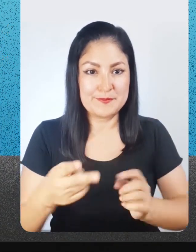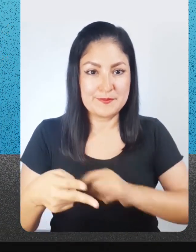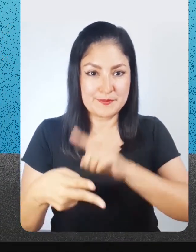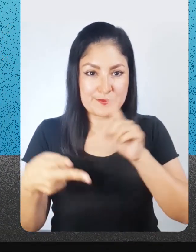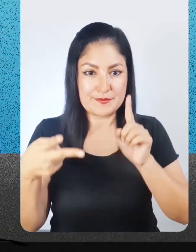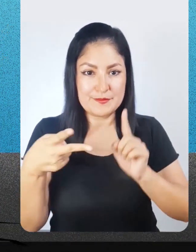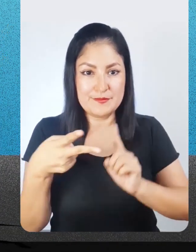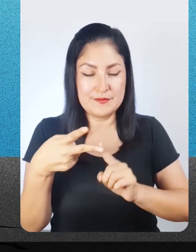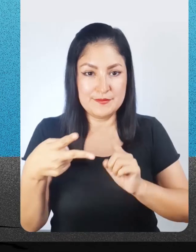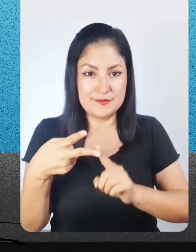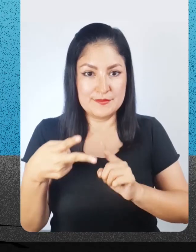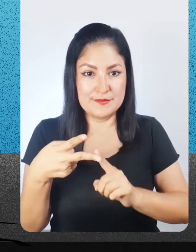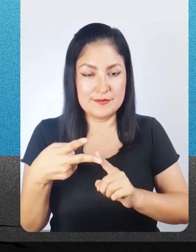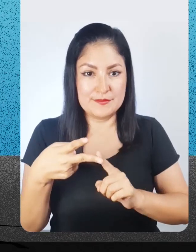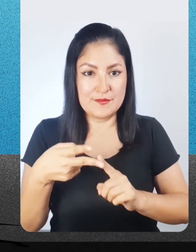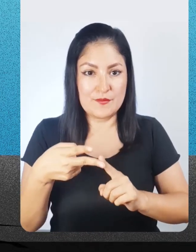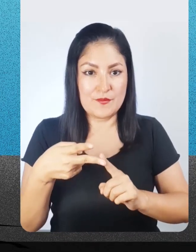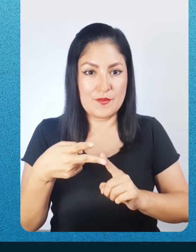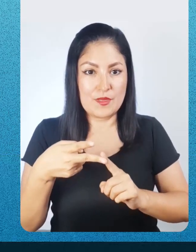ocurrencia del sismo.